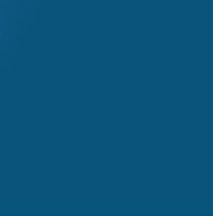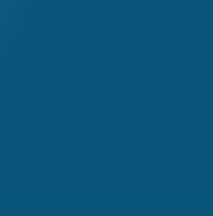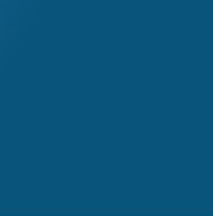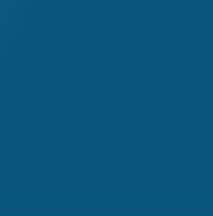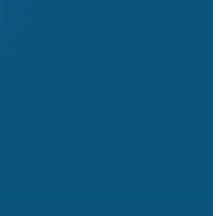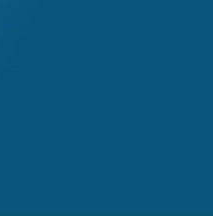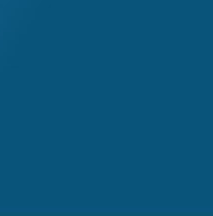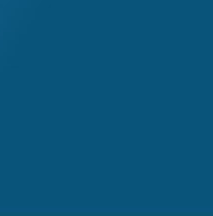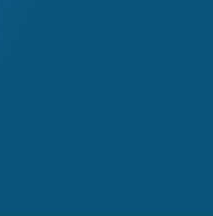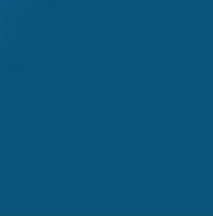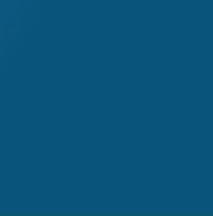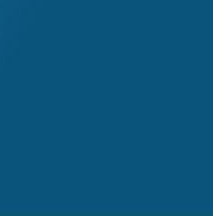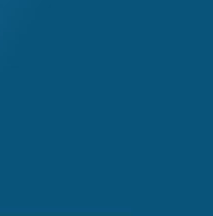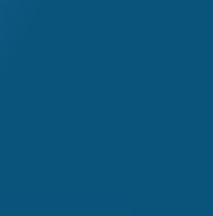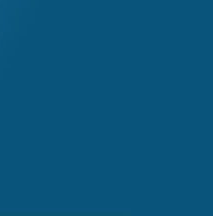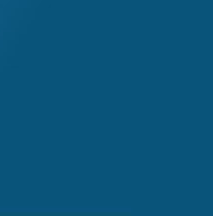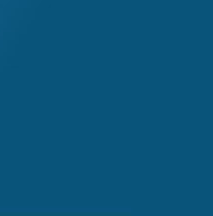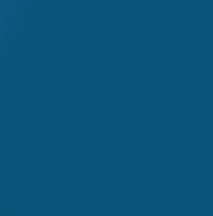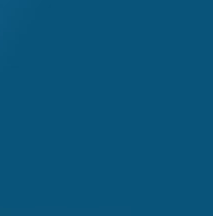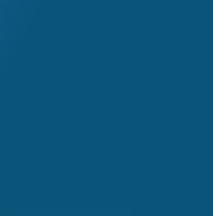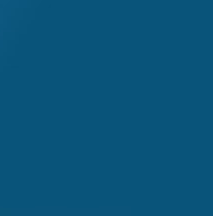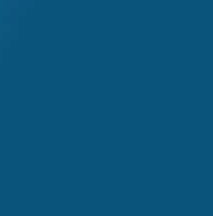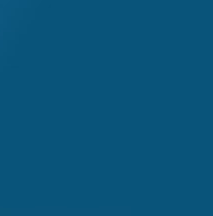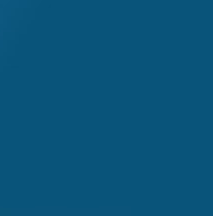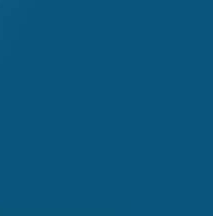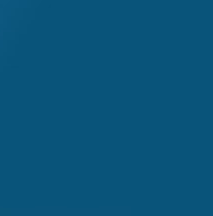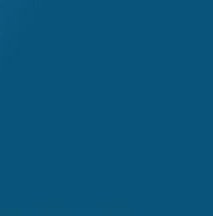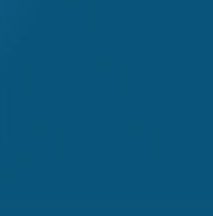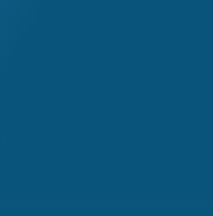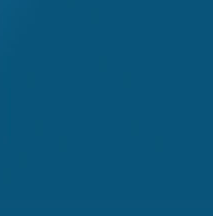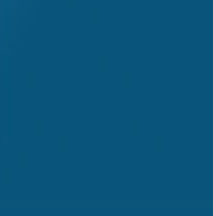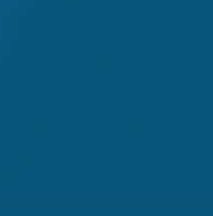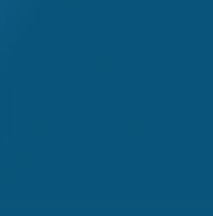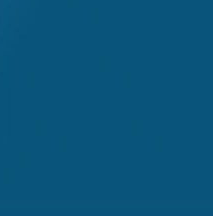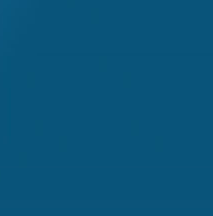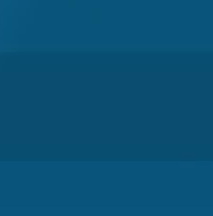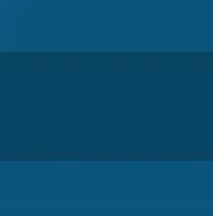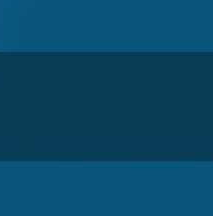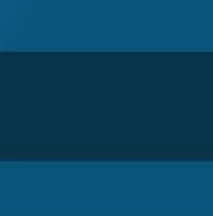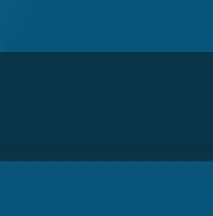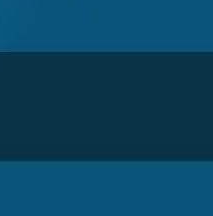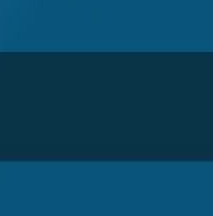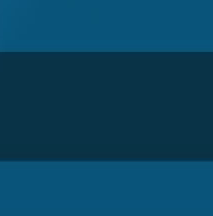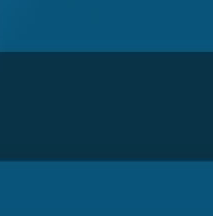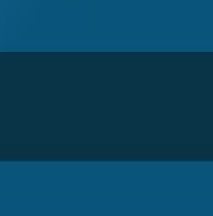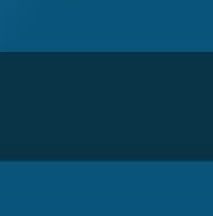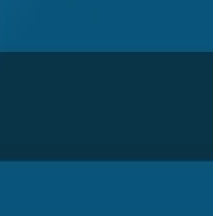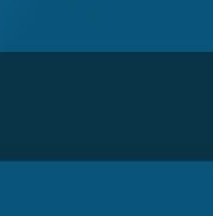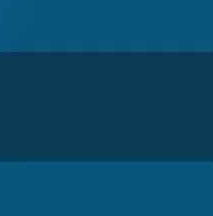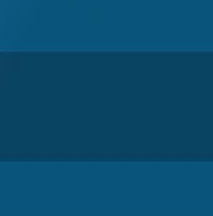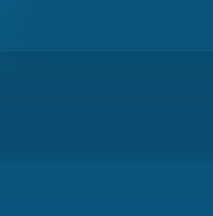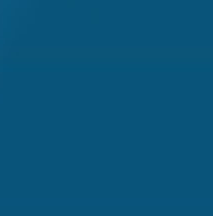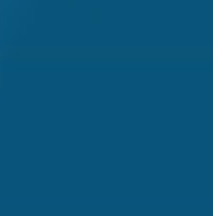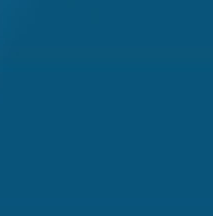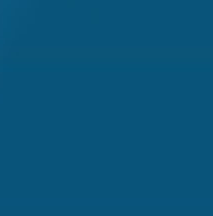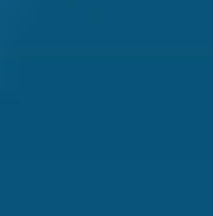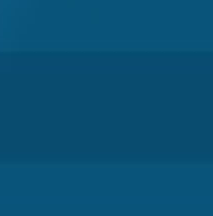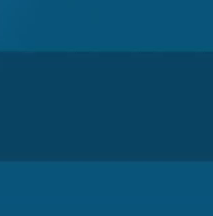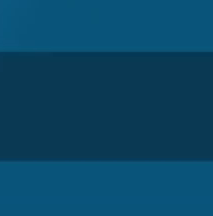aprenderemos cuatro nuevas palabras en lengua de señas. Primera, certificado.